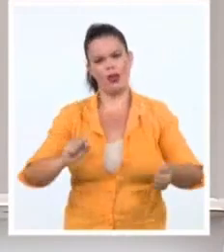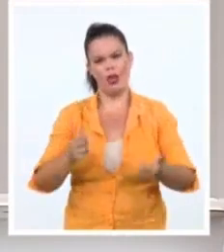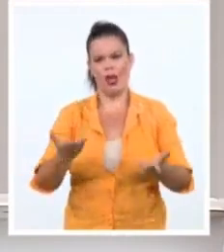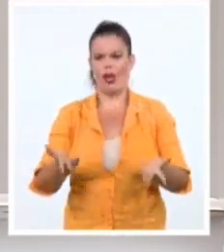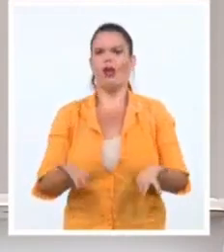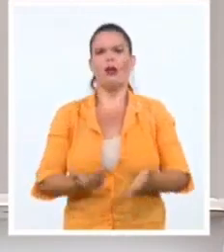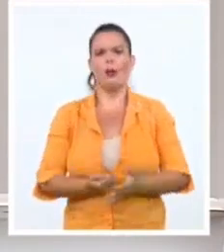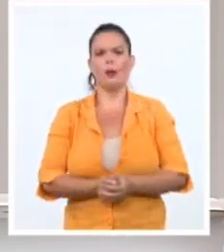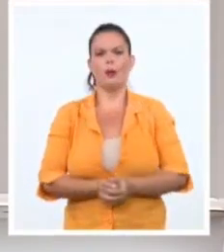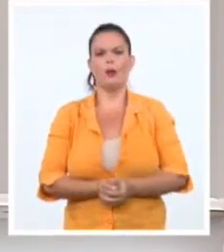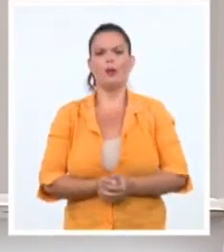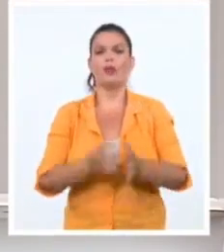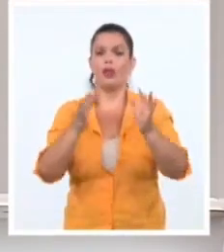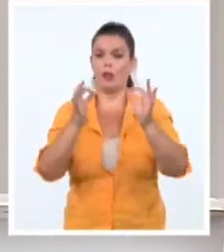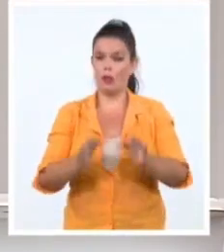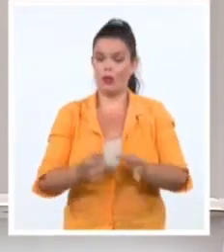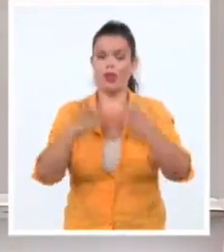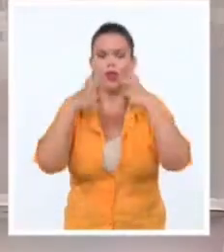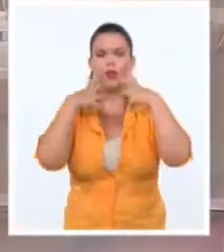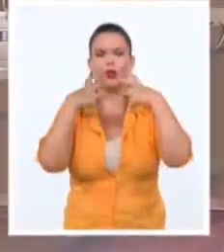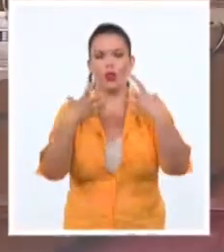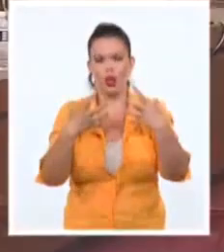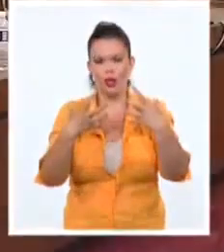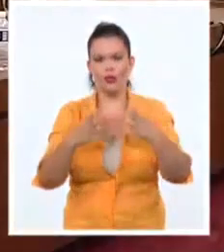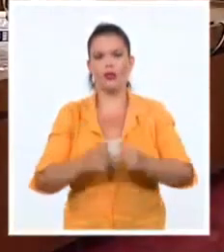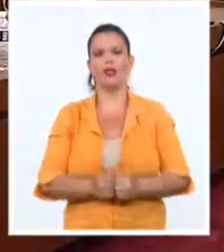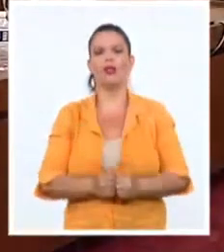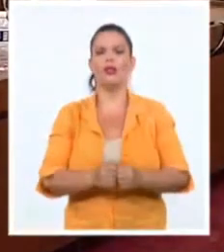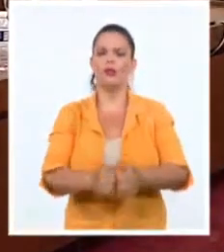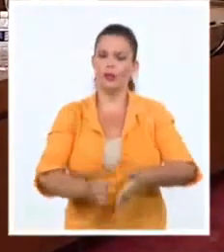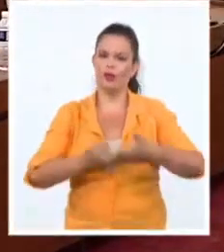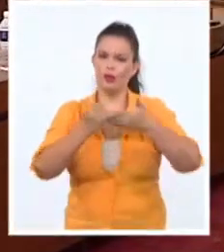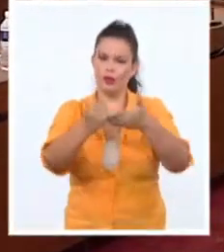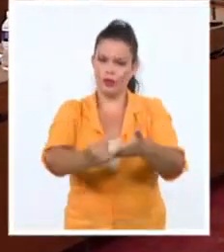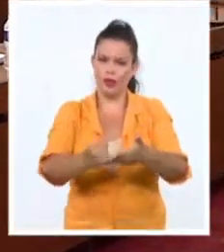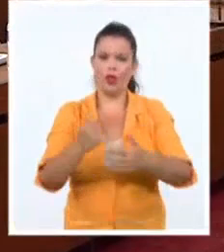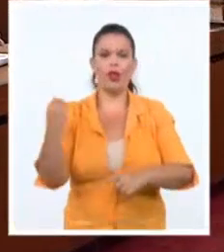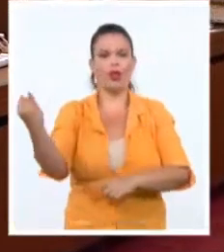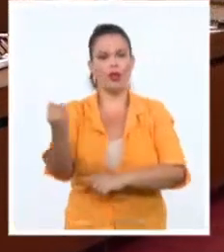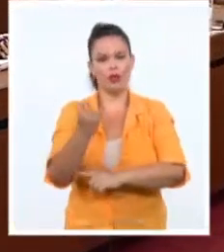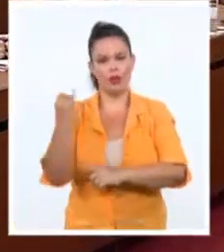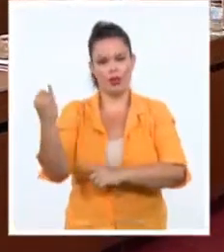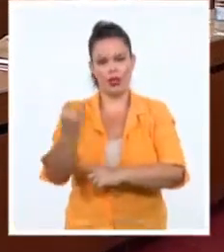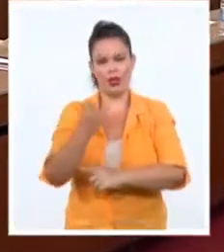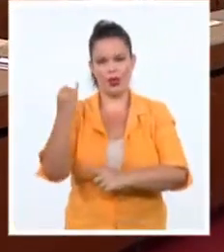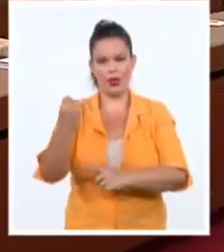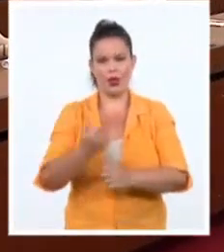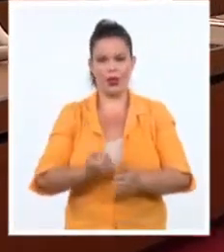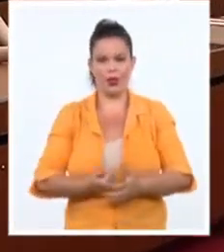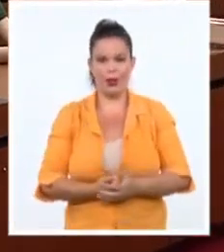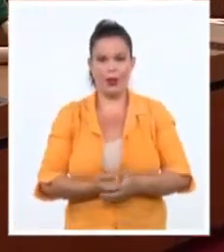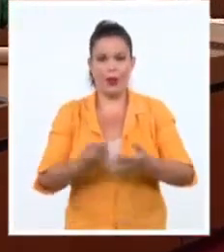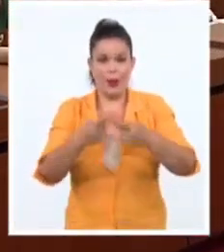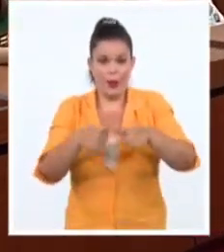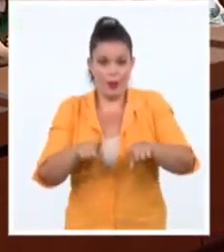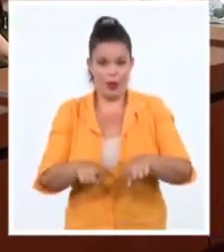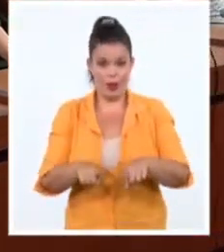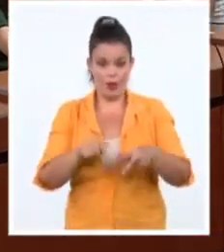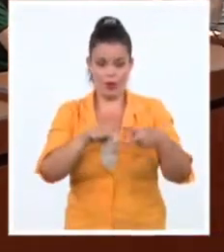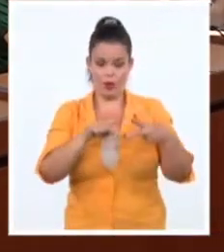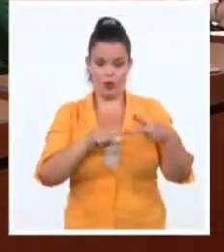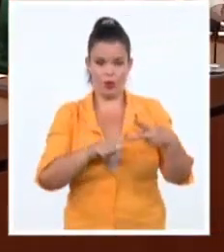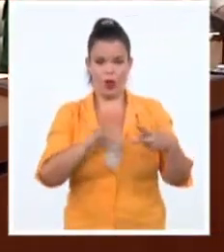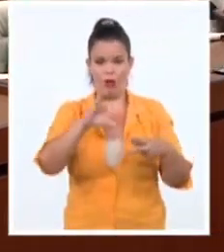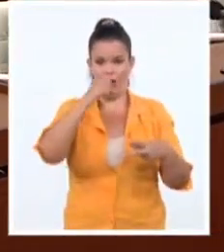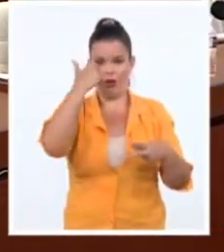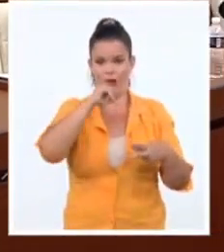imperialismo y en gloriosas misiones internacionalistas. Pero Cadal y su director